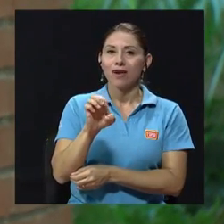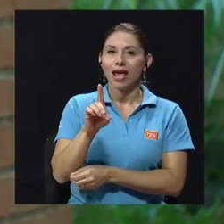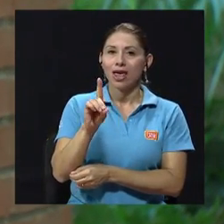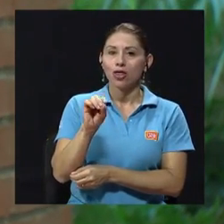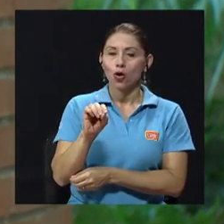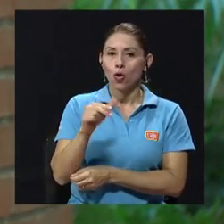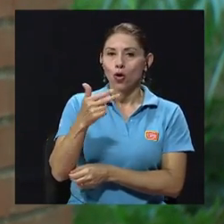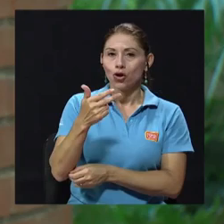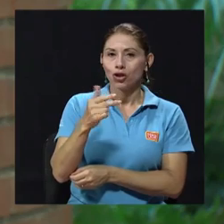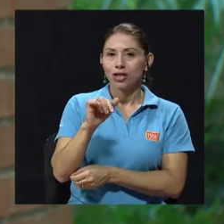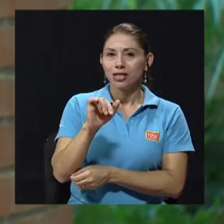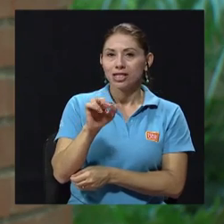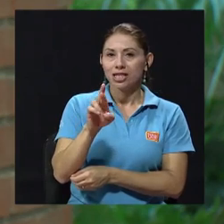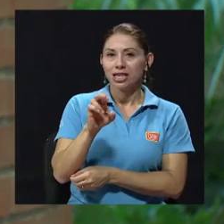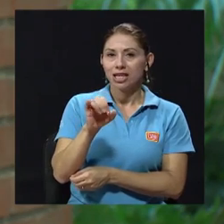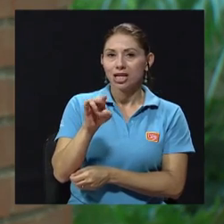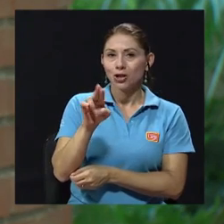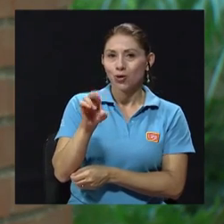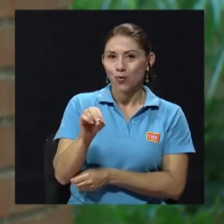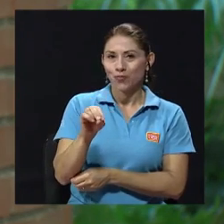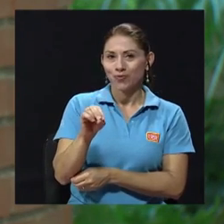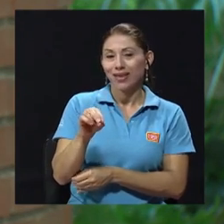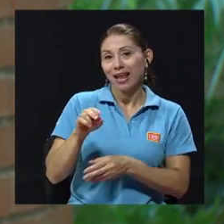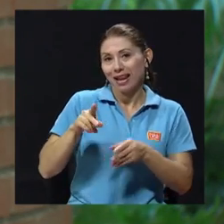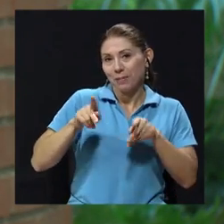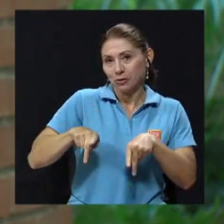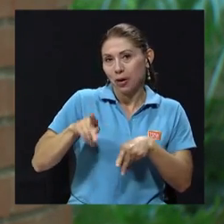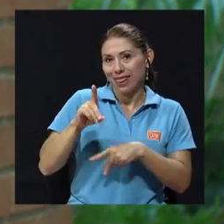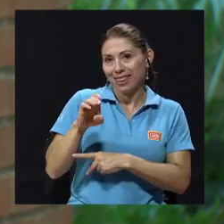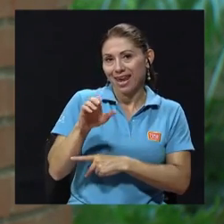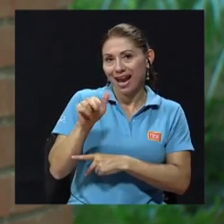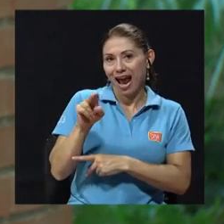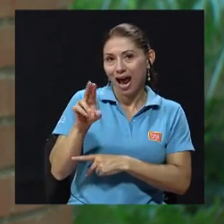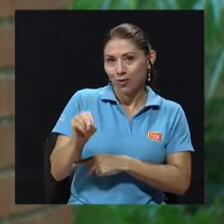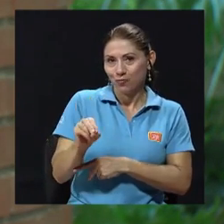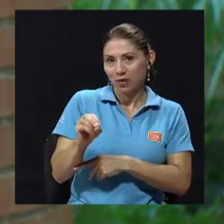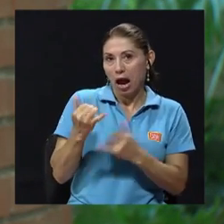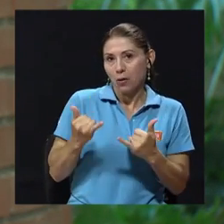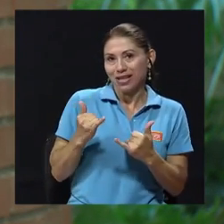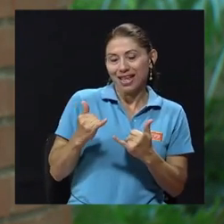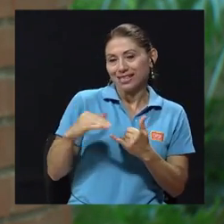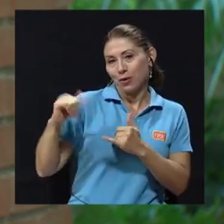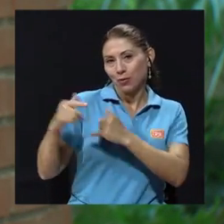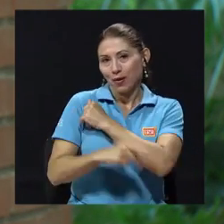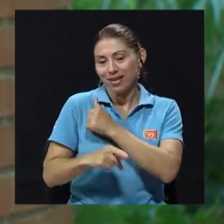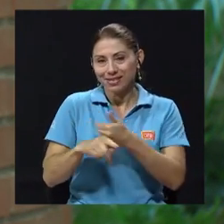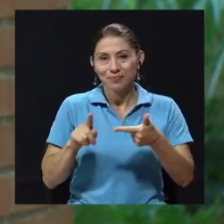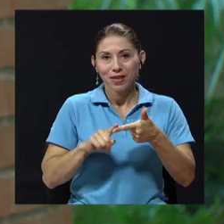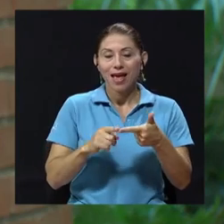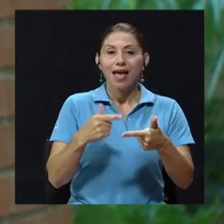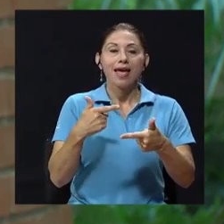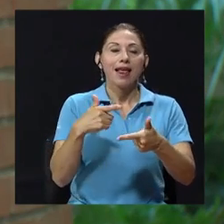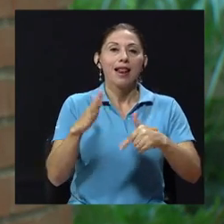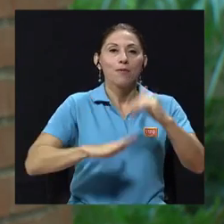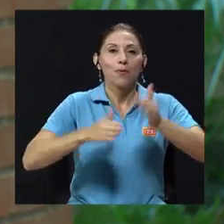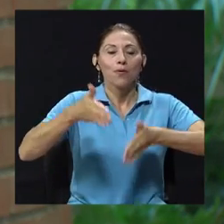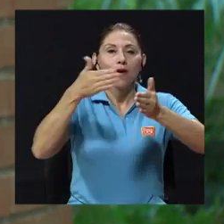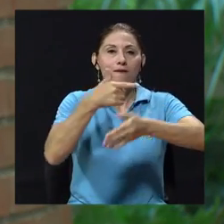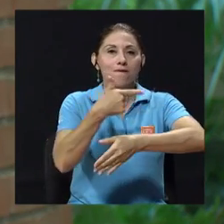derecho, que en esto no nos acompaña porque está fuera del país. Por farmacia, lo está representando su